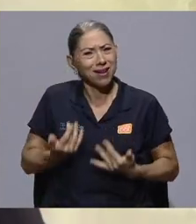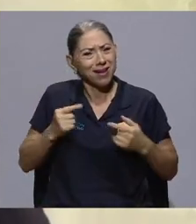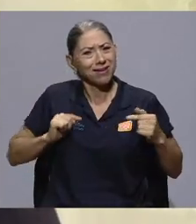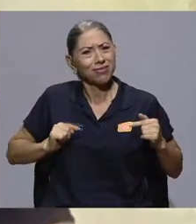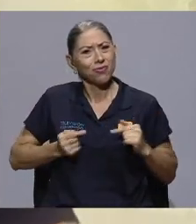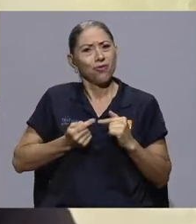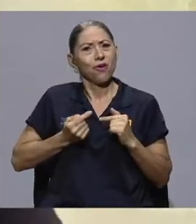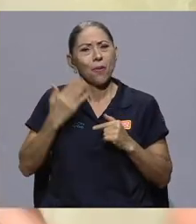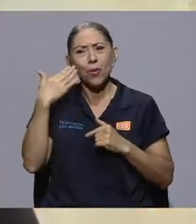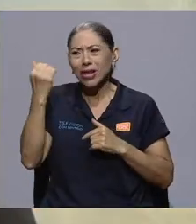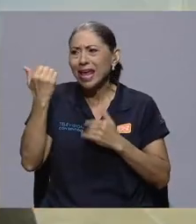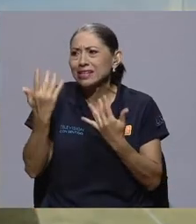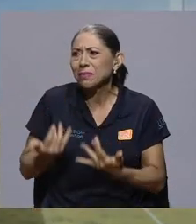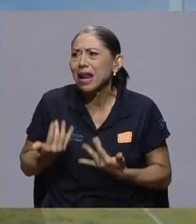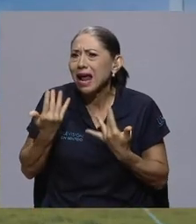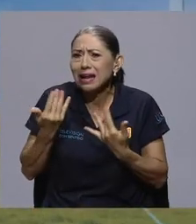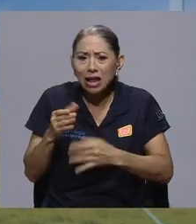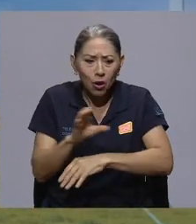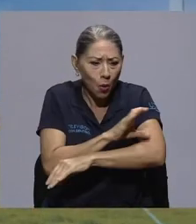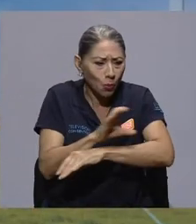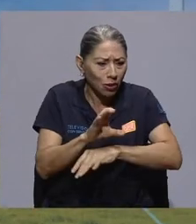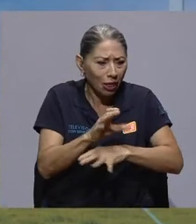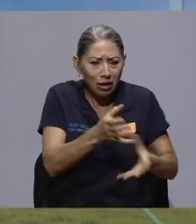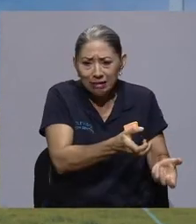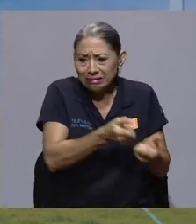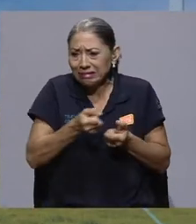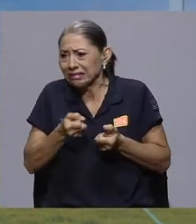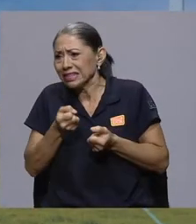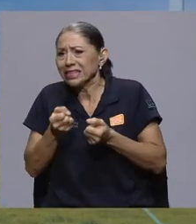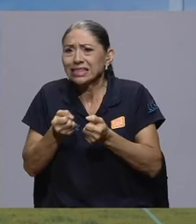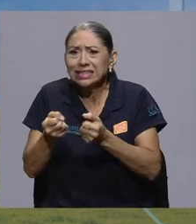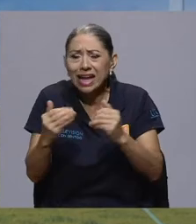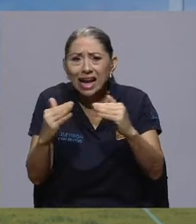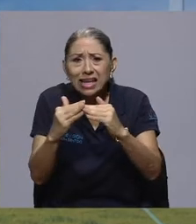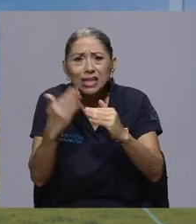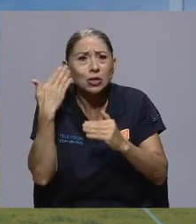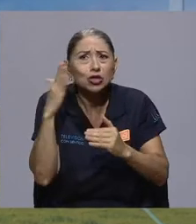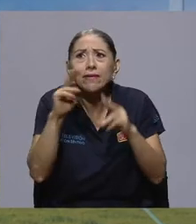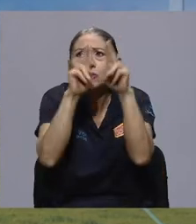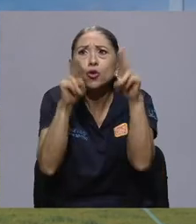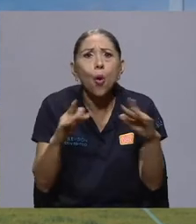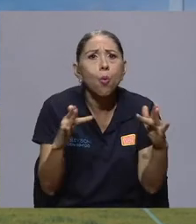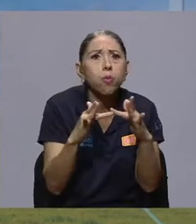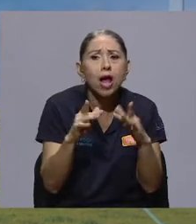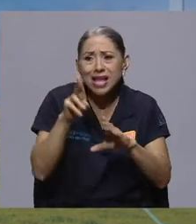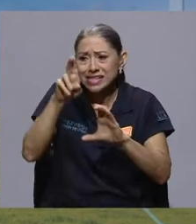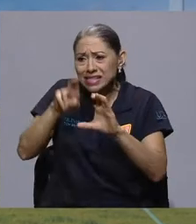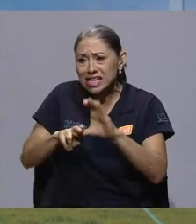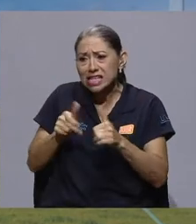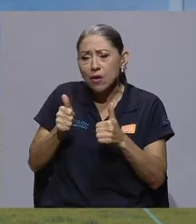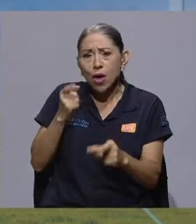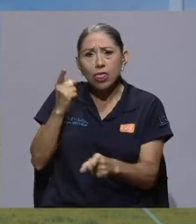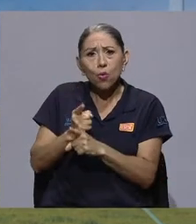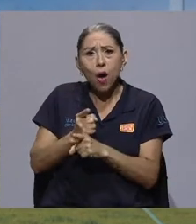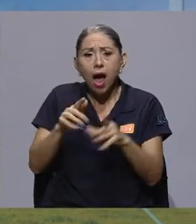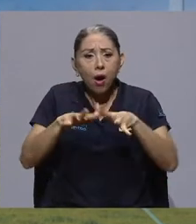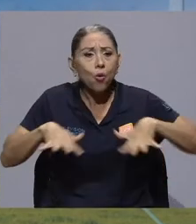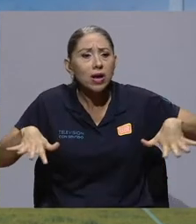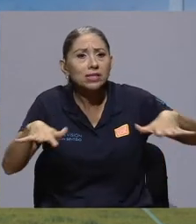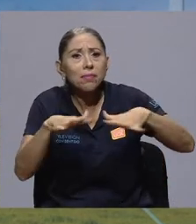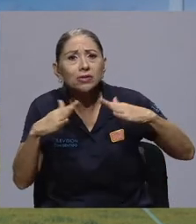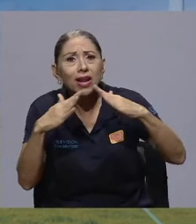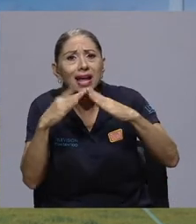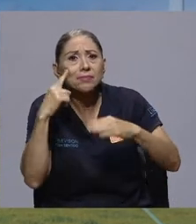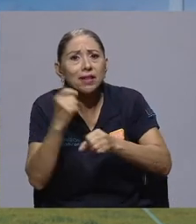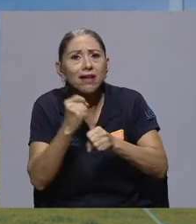computadora y salir corriendo sin saber si tenemos conexión, sin tener la silla adecuada, sin tener un espacio en la casa para trabajar? ¿Por qué no lo hicimos